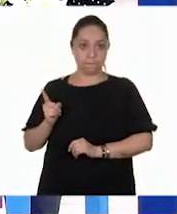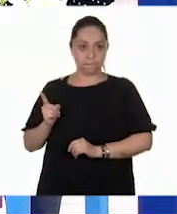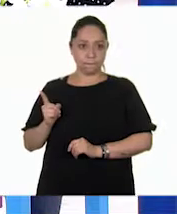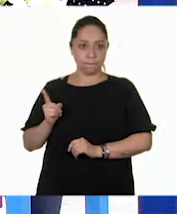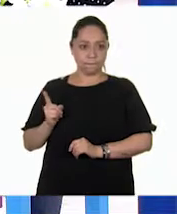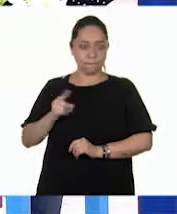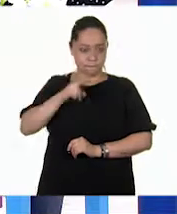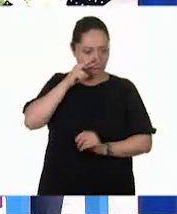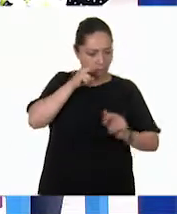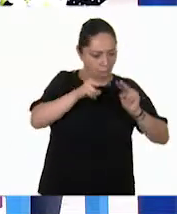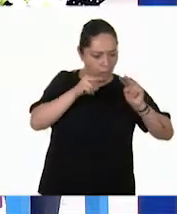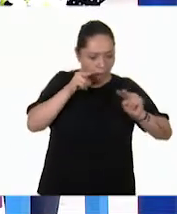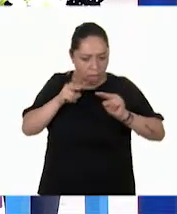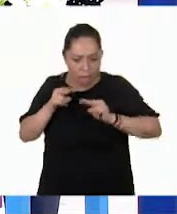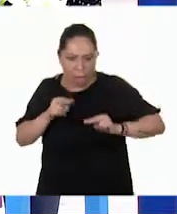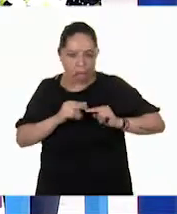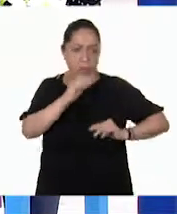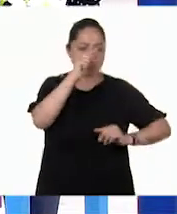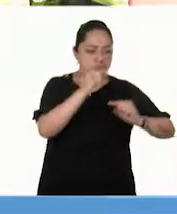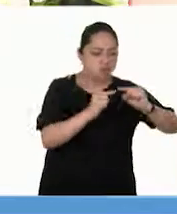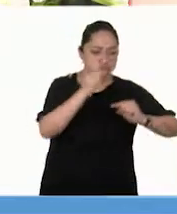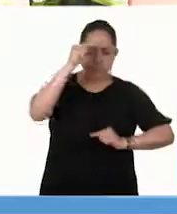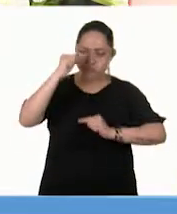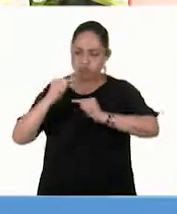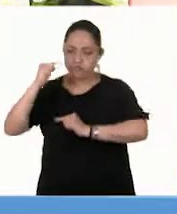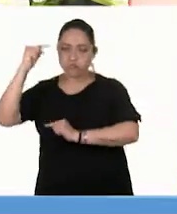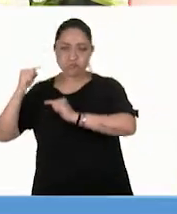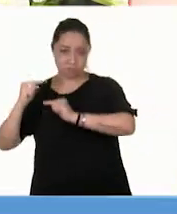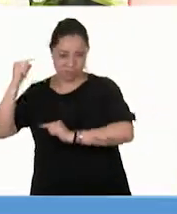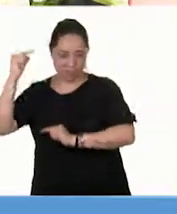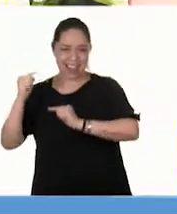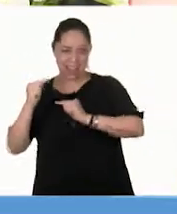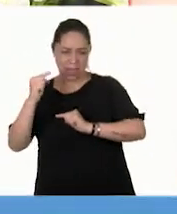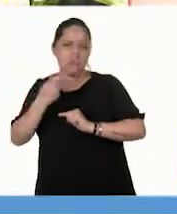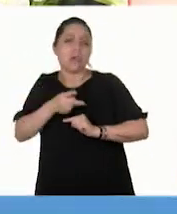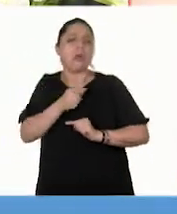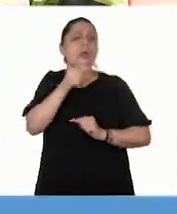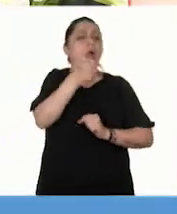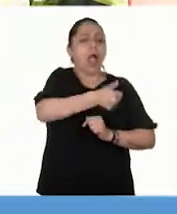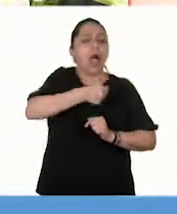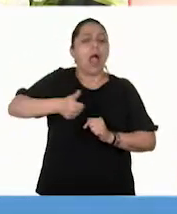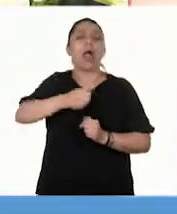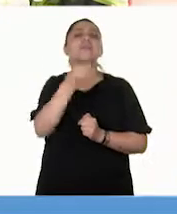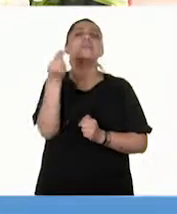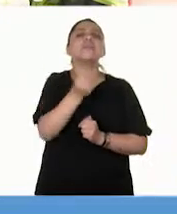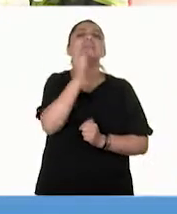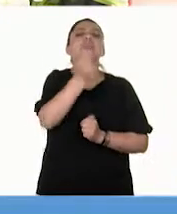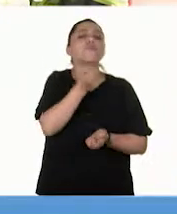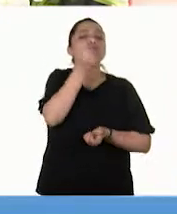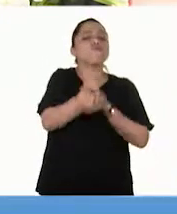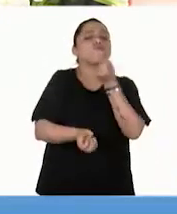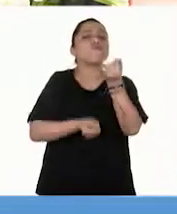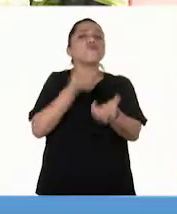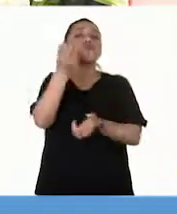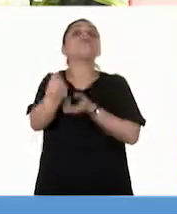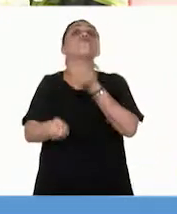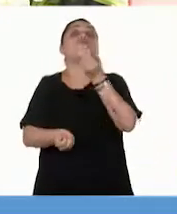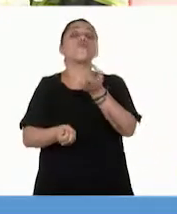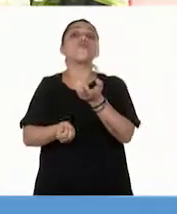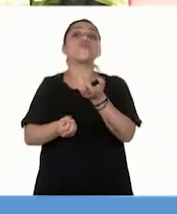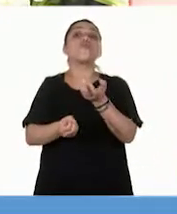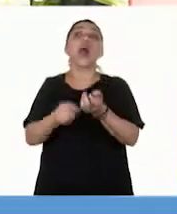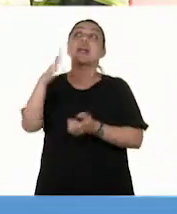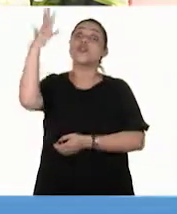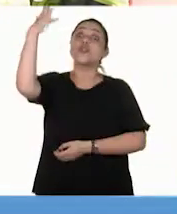Aparte de que las tenemos de diferentes tamaños, vamos a hablar sobre lo que necesitan. Las plantas necesitan de luz, del